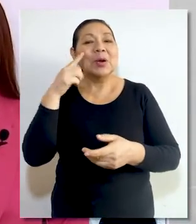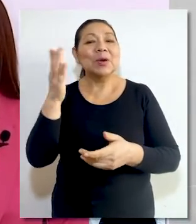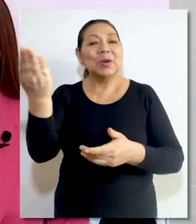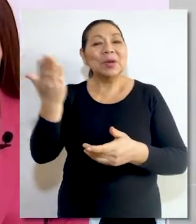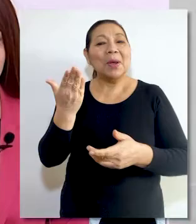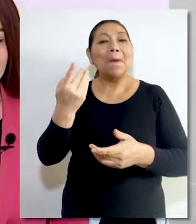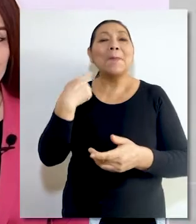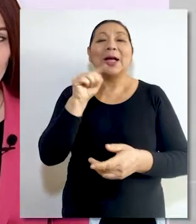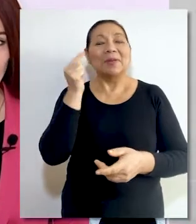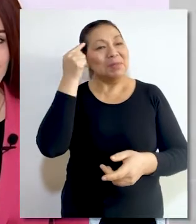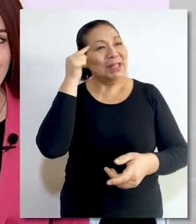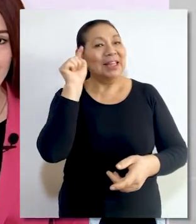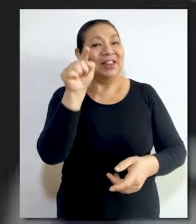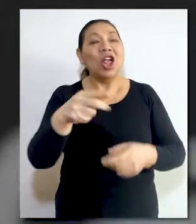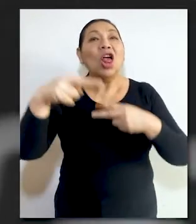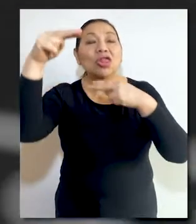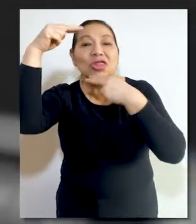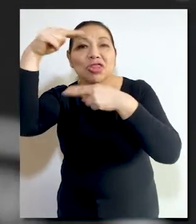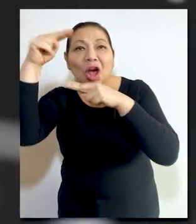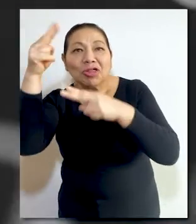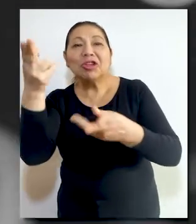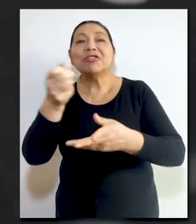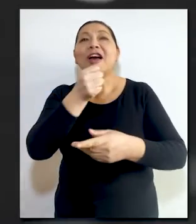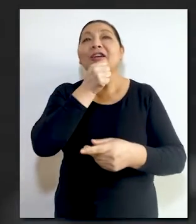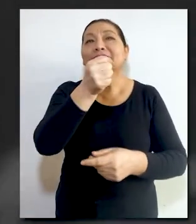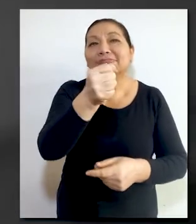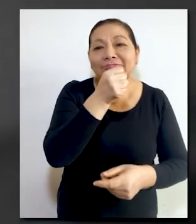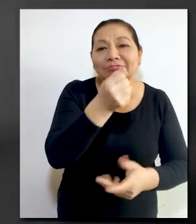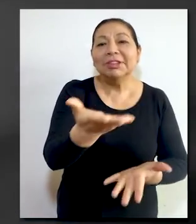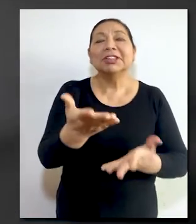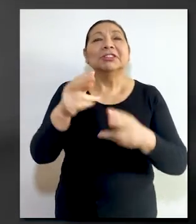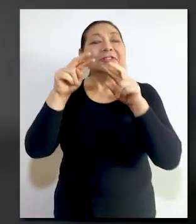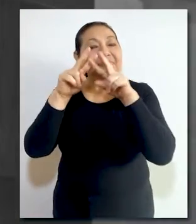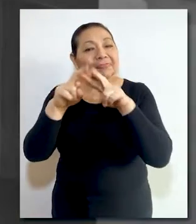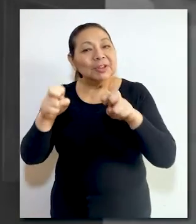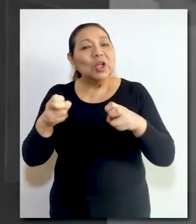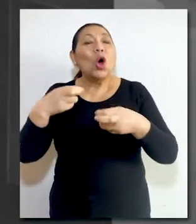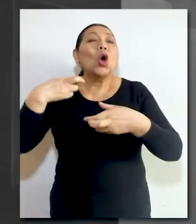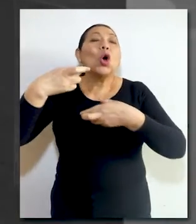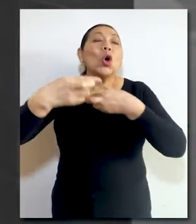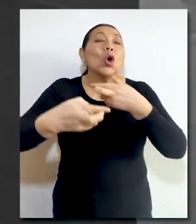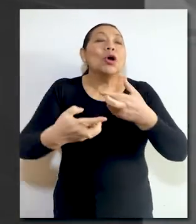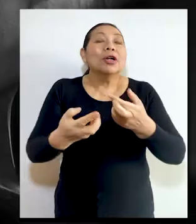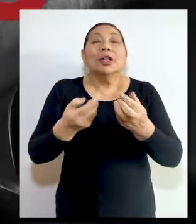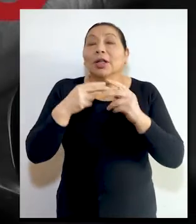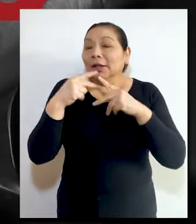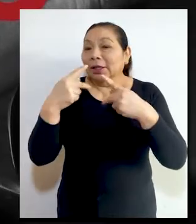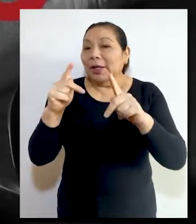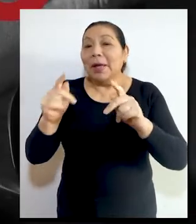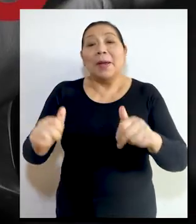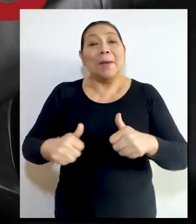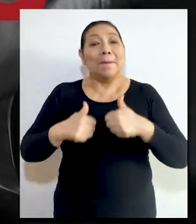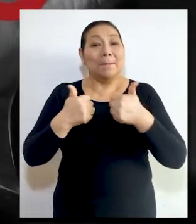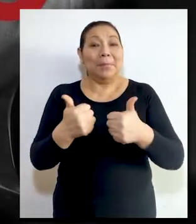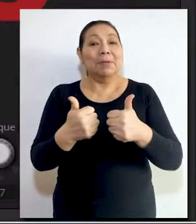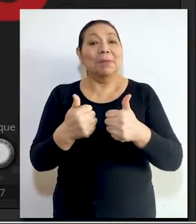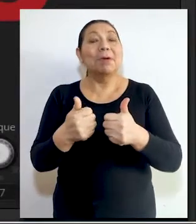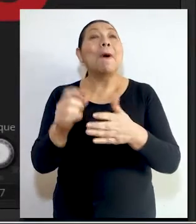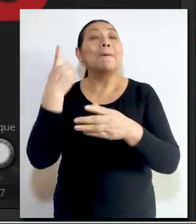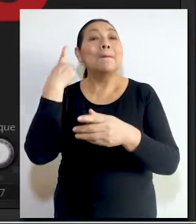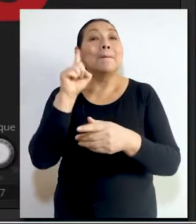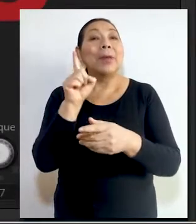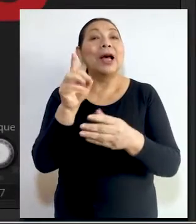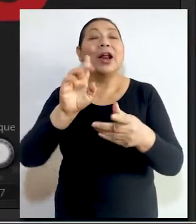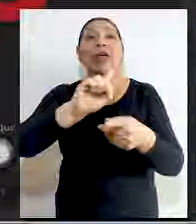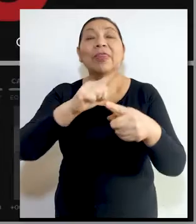exclusivamente para ti. Noticias, entrevistas, análisis, secuencias y transmisiones en vivo en